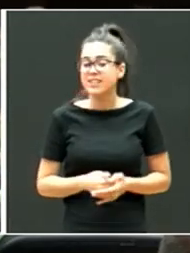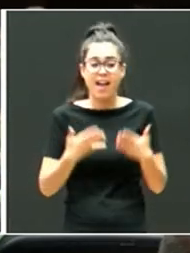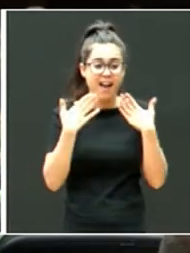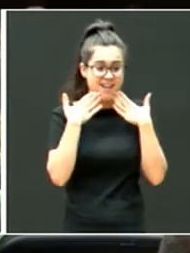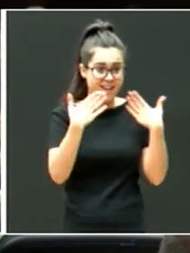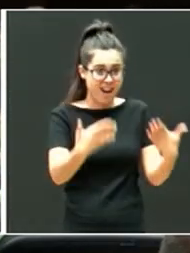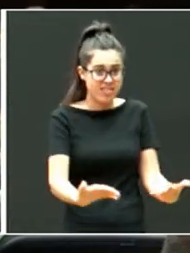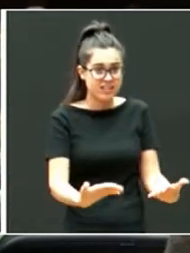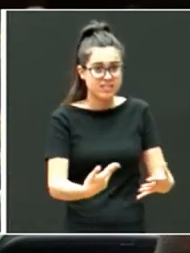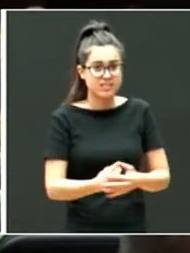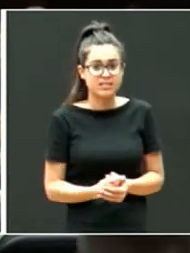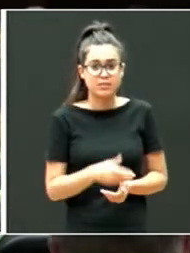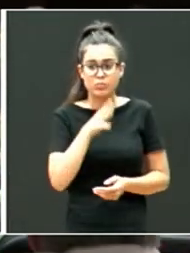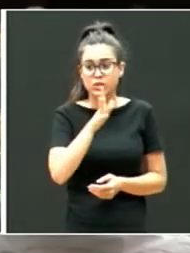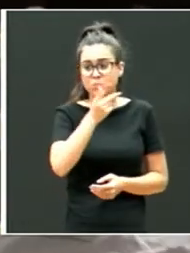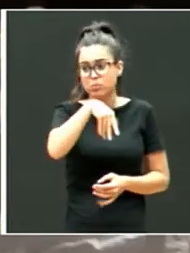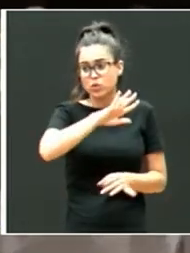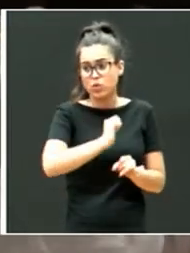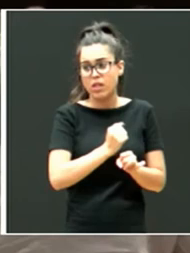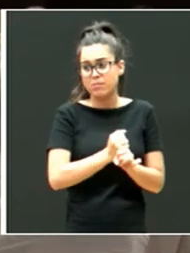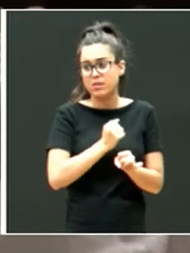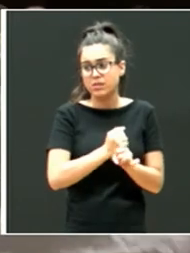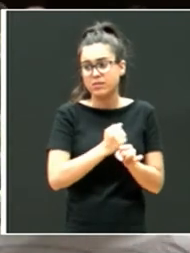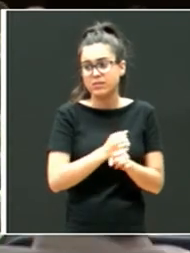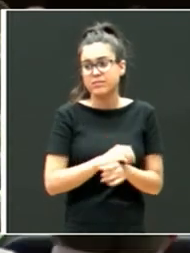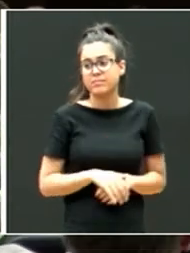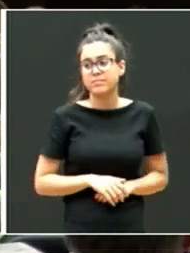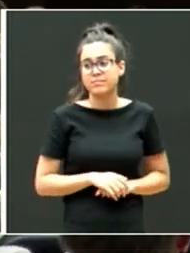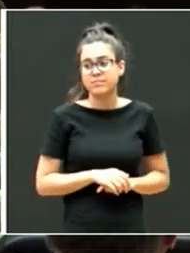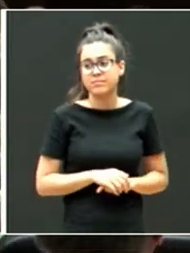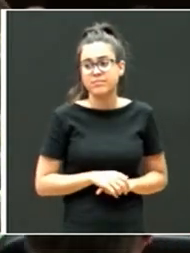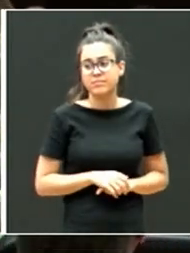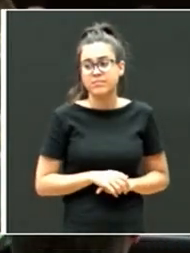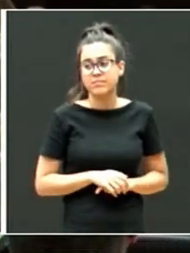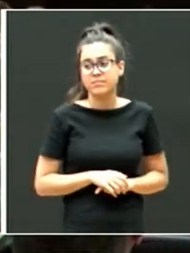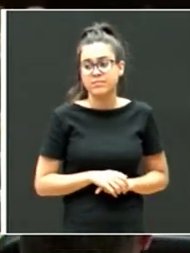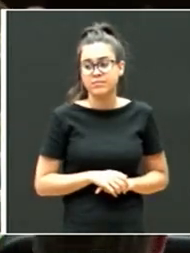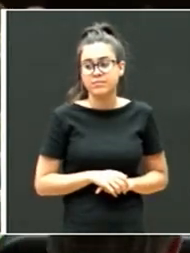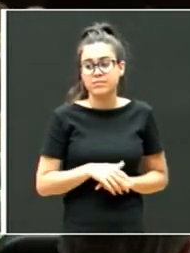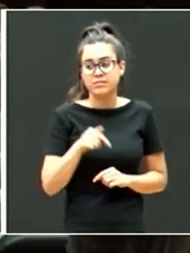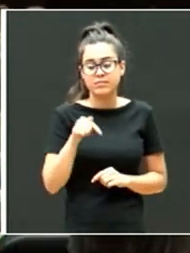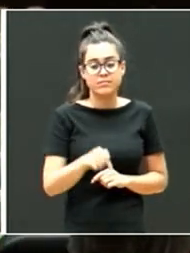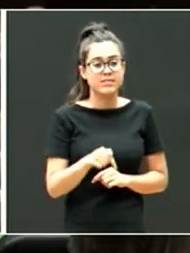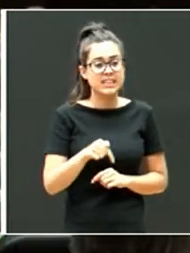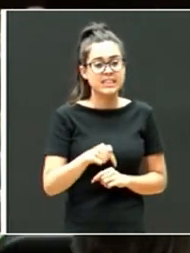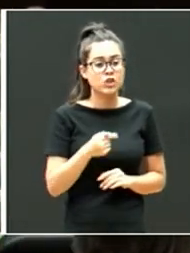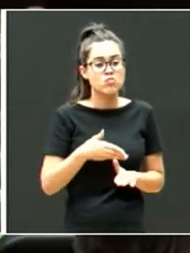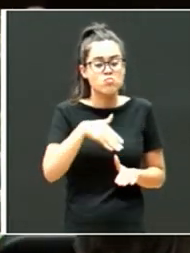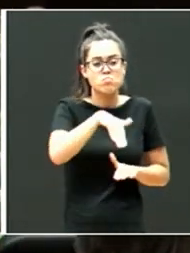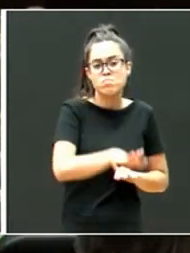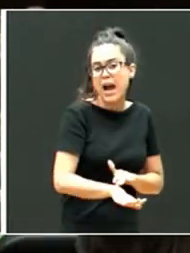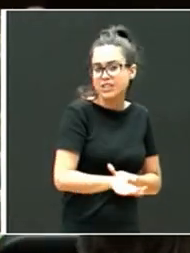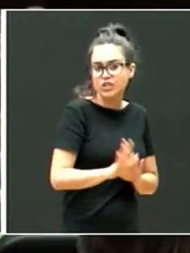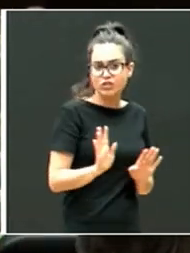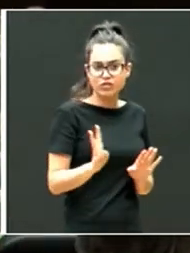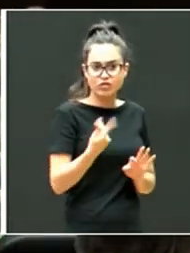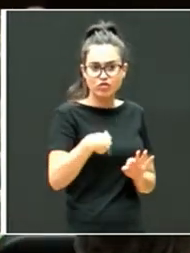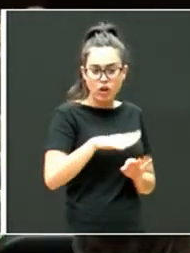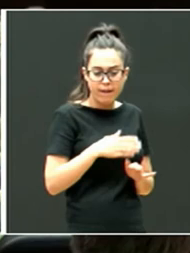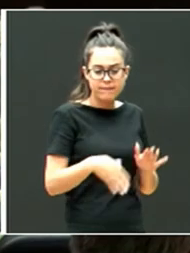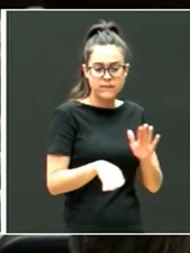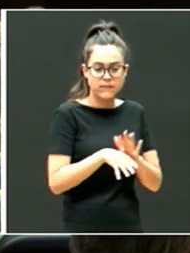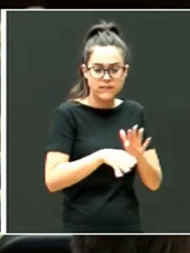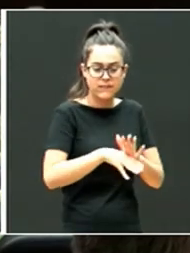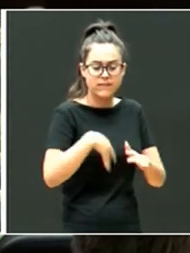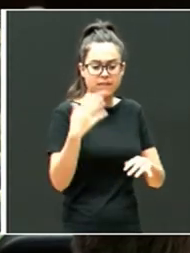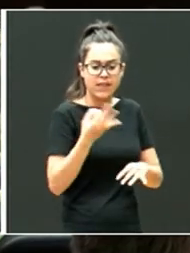gracias por el trabajo que habéis hecho. Y que esto yo creo que es un primer pasito, ¿no? Que tenemos que seguir